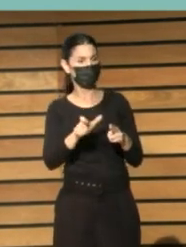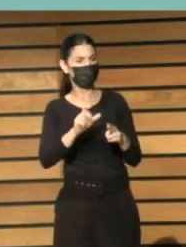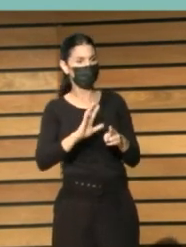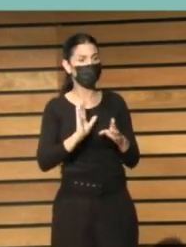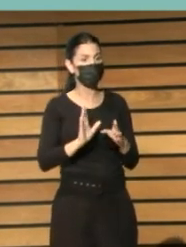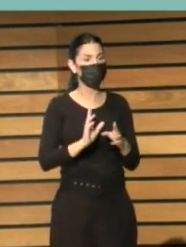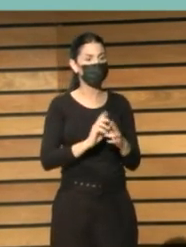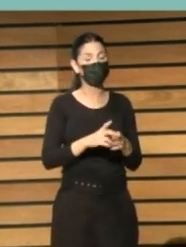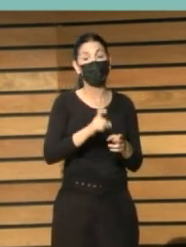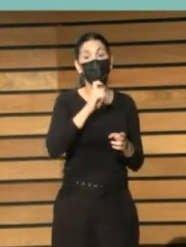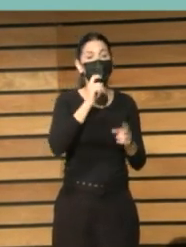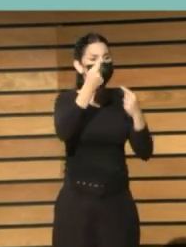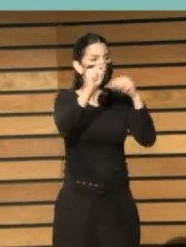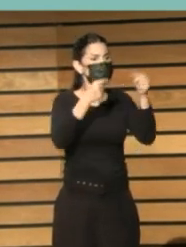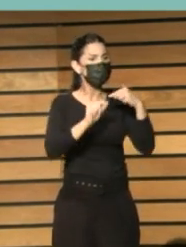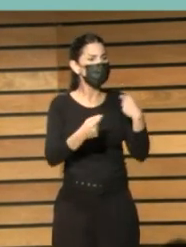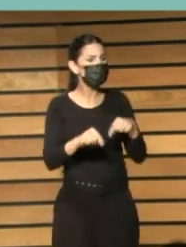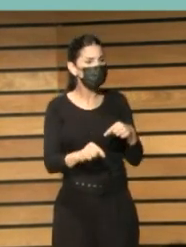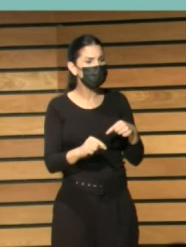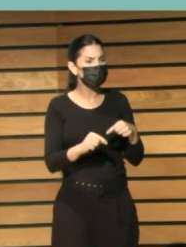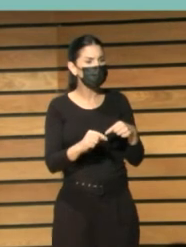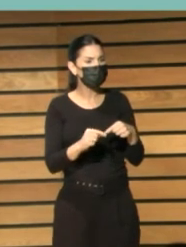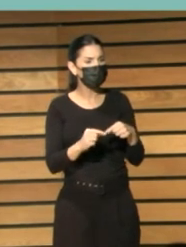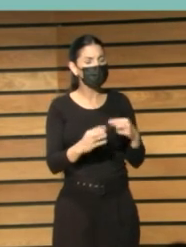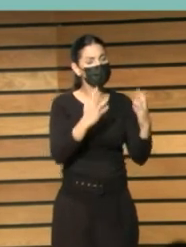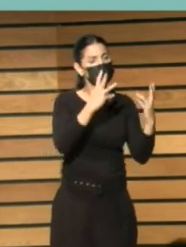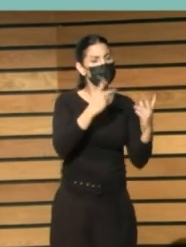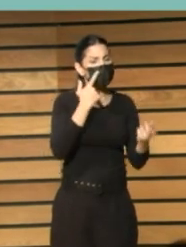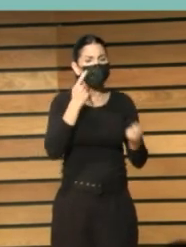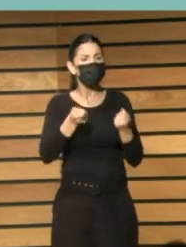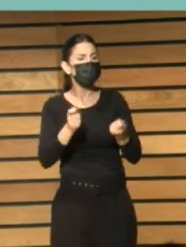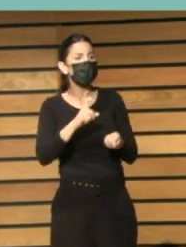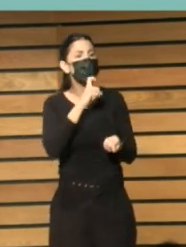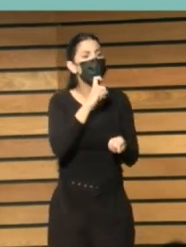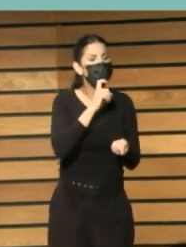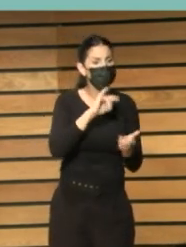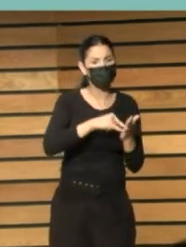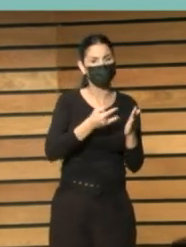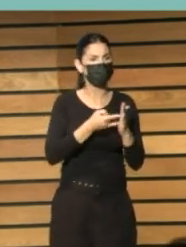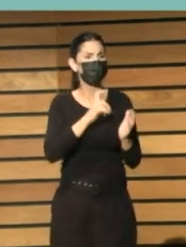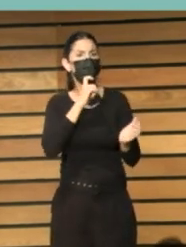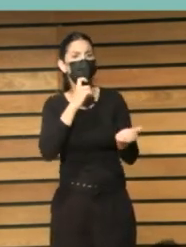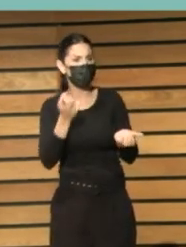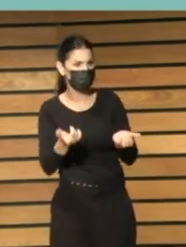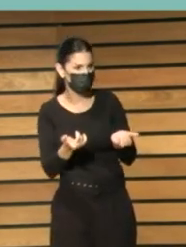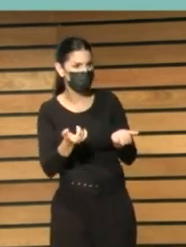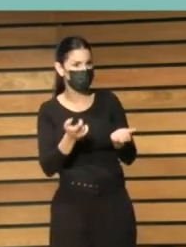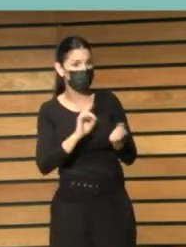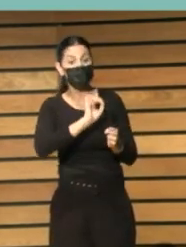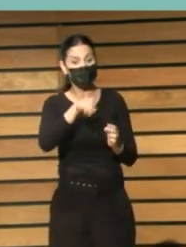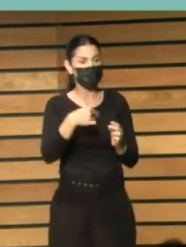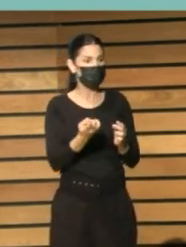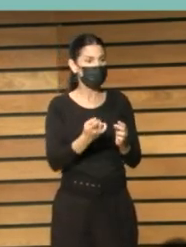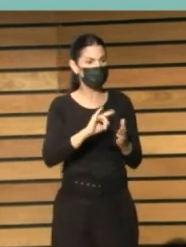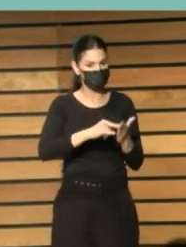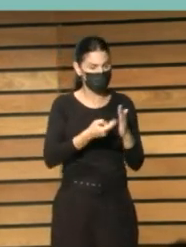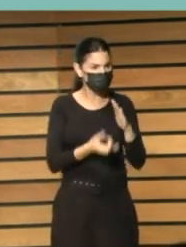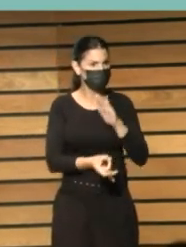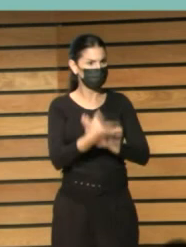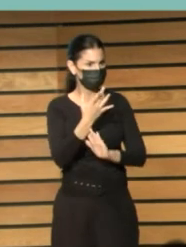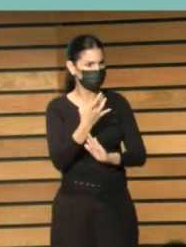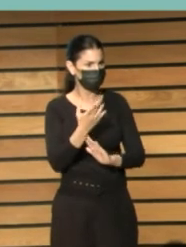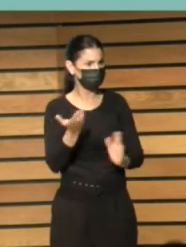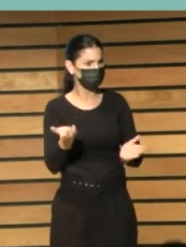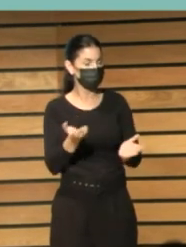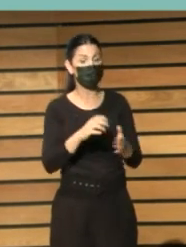decisión de cómo gastar el presupuesto cómo ejecutar el presupuesto y cómo planificarlo planificarlo primero y ejecutarlo después para poder